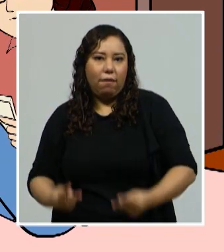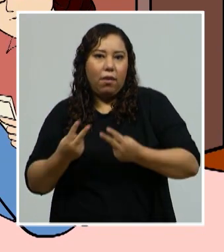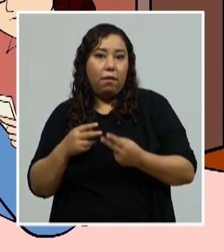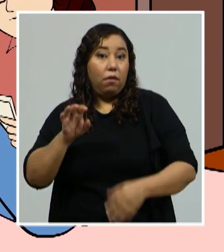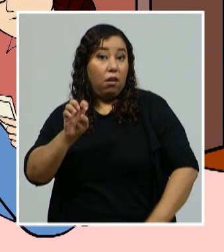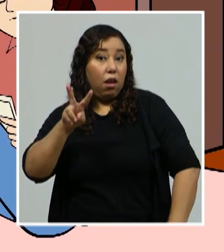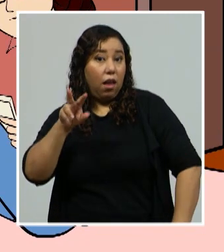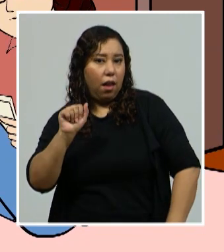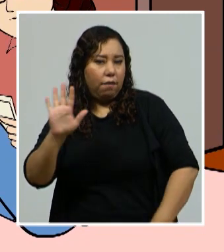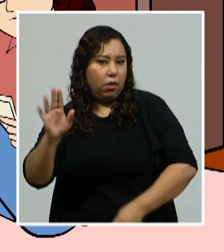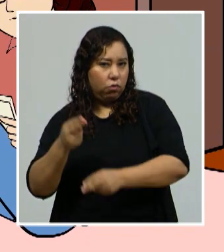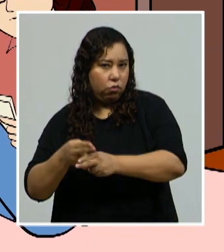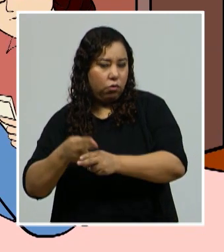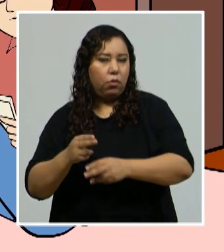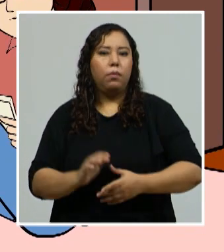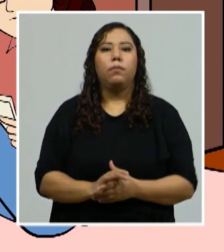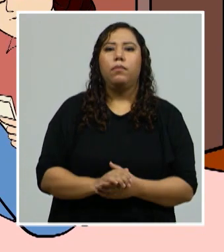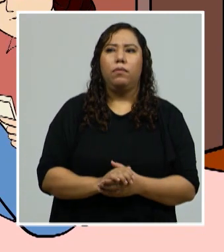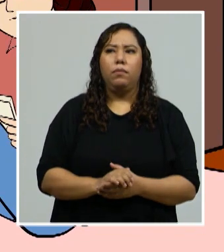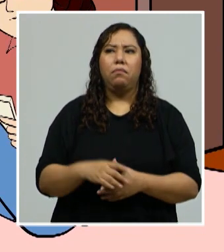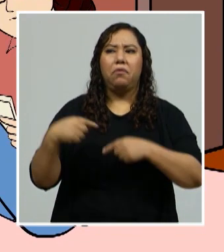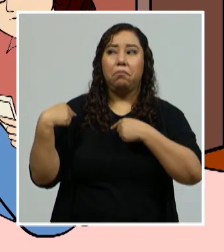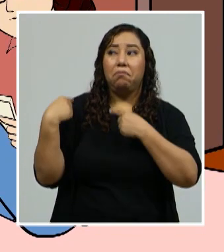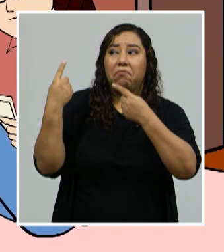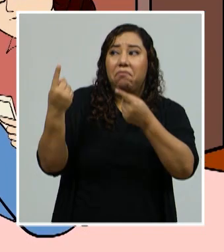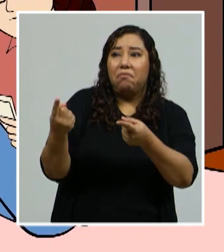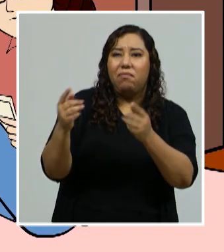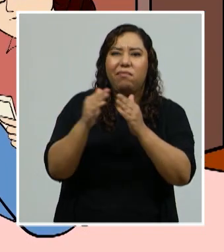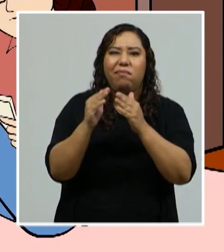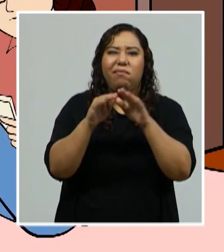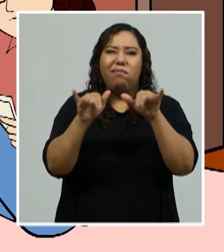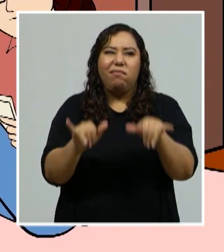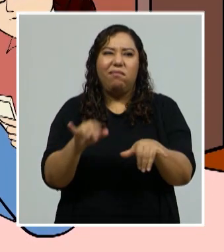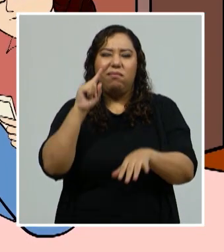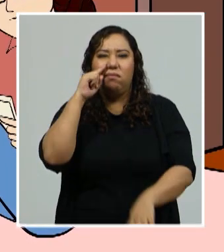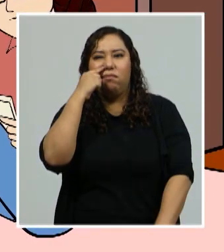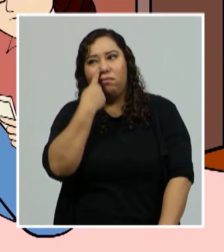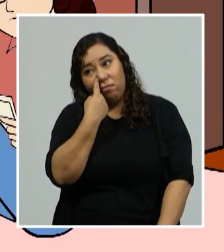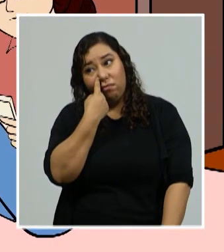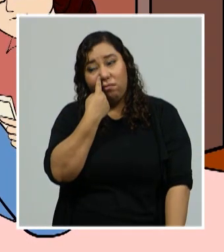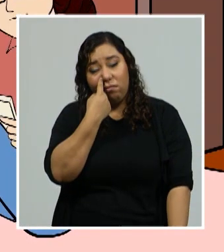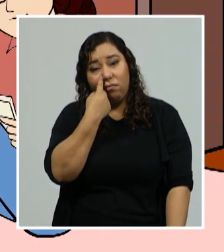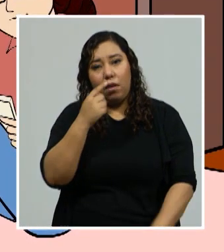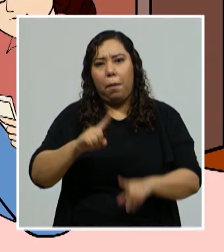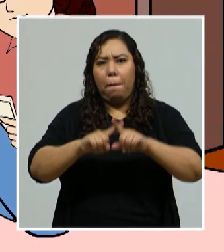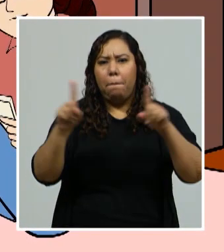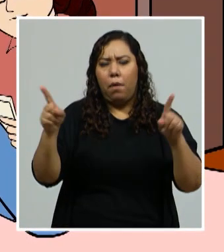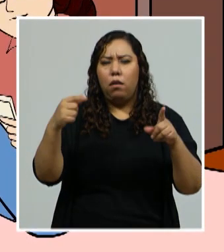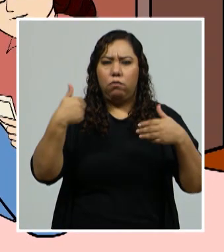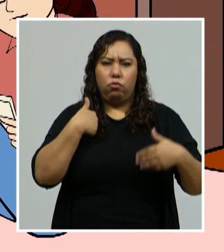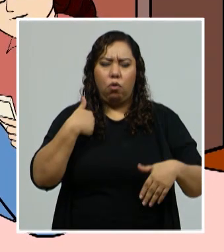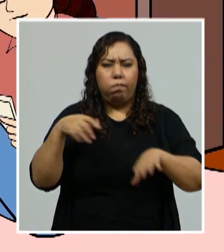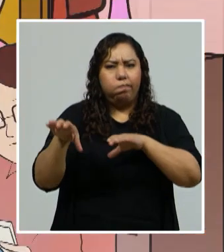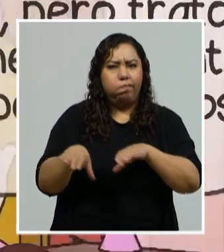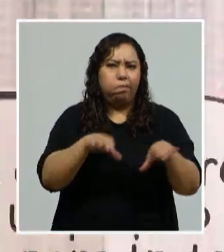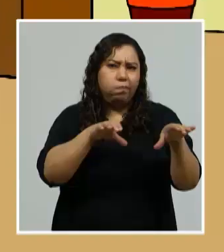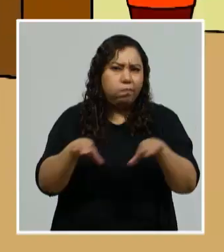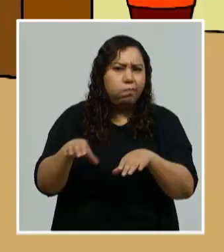Estos días de encierro han sido un poquito aburridos, pero trato de mantener mi cuerpo y mi mente ocupados.